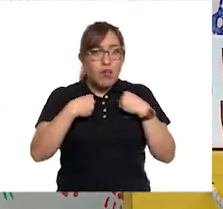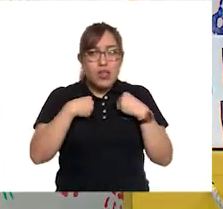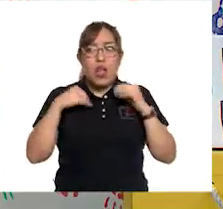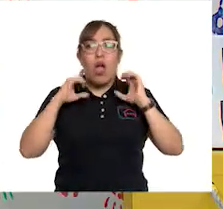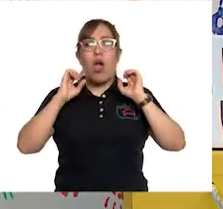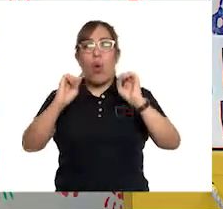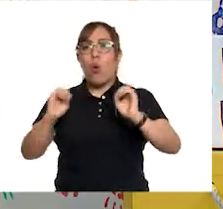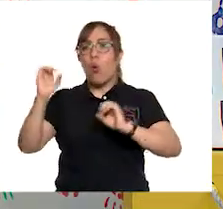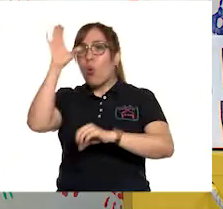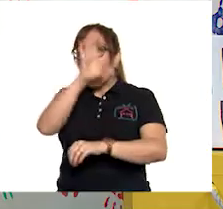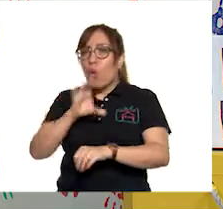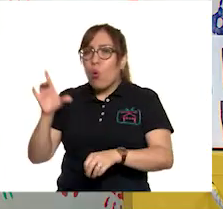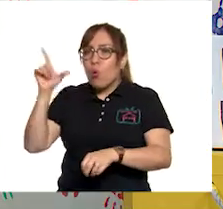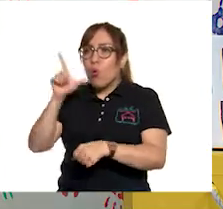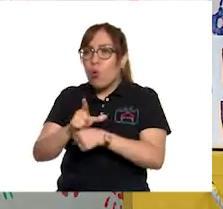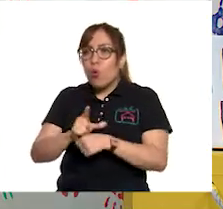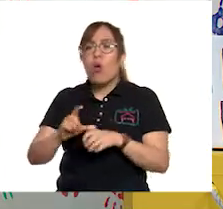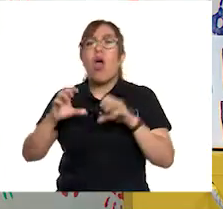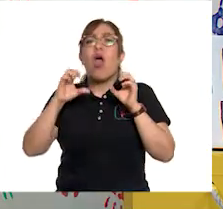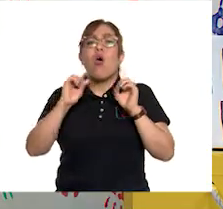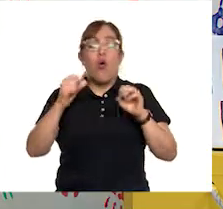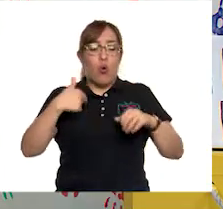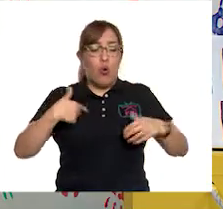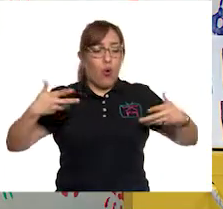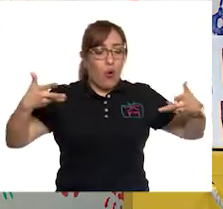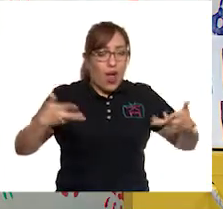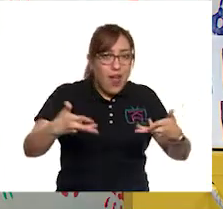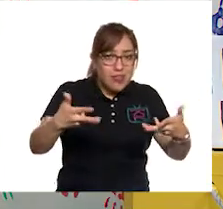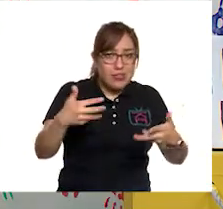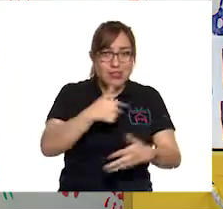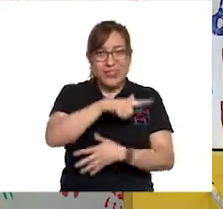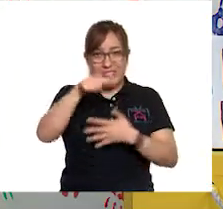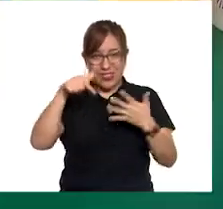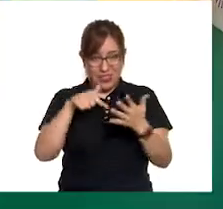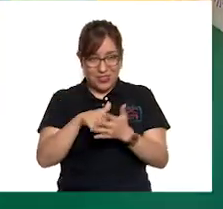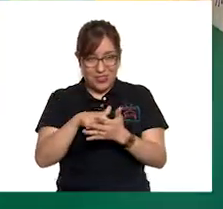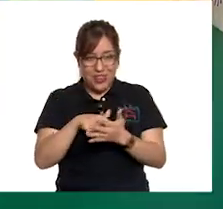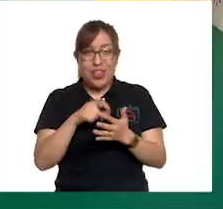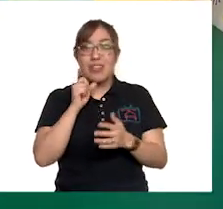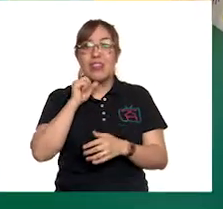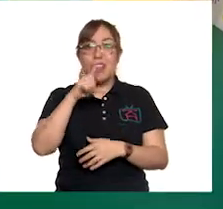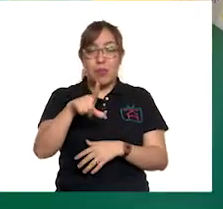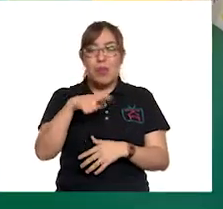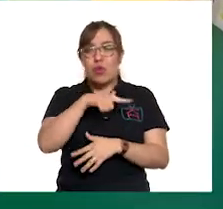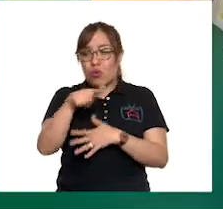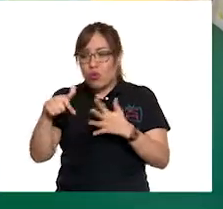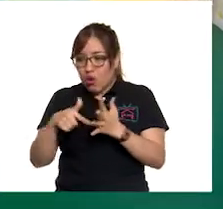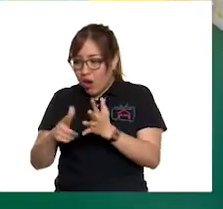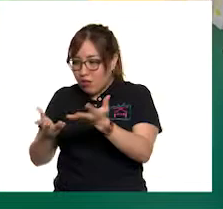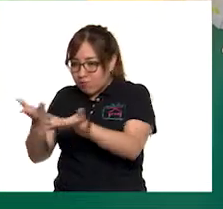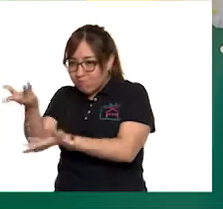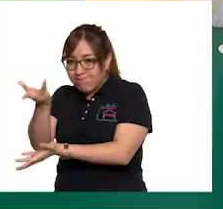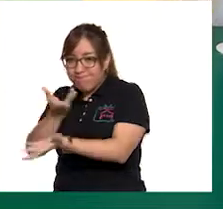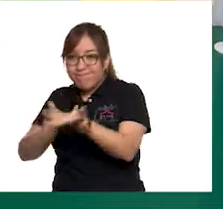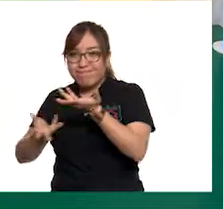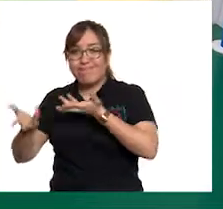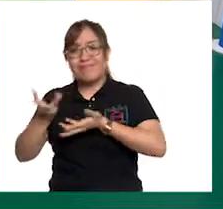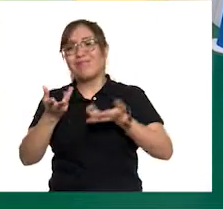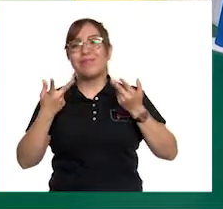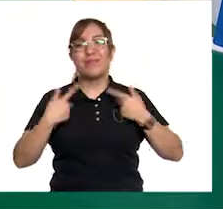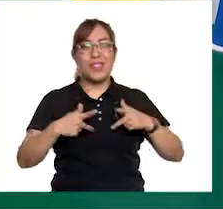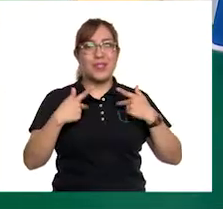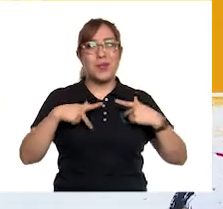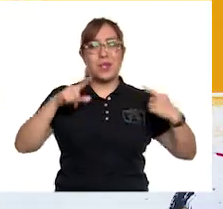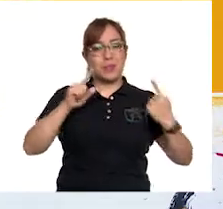ser, pensar y actuar de las personas del lugar. Así como de los espacios o lugares en los que convivimos con las demás personas.